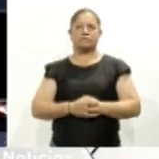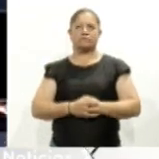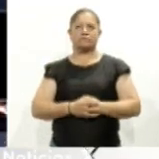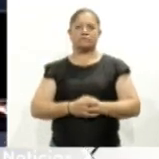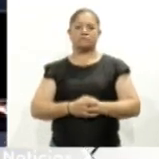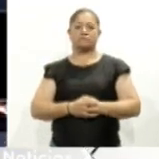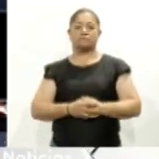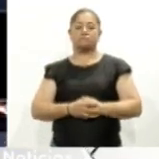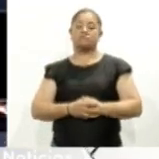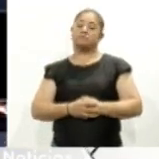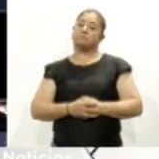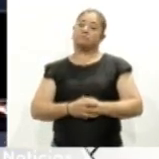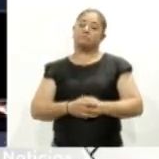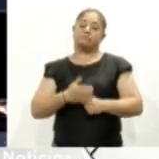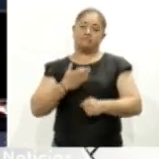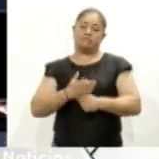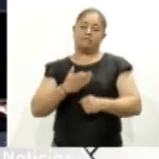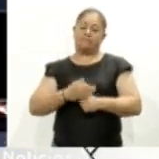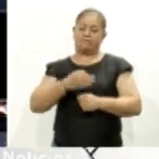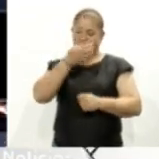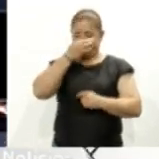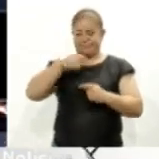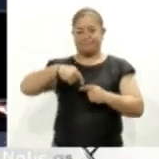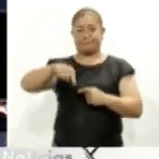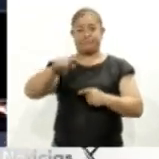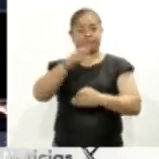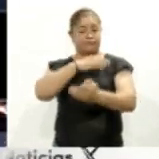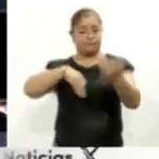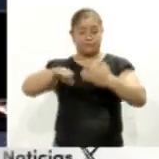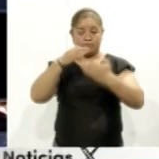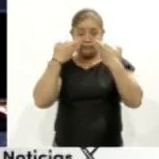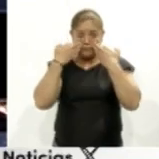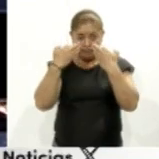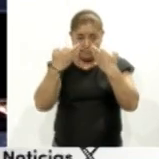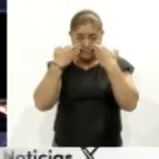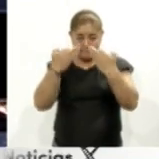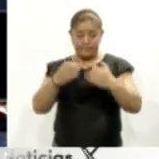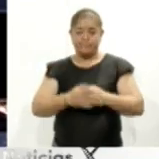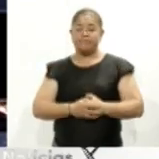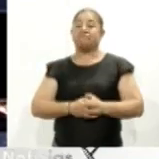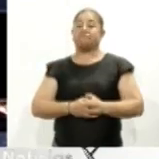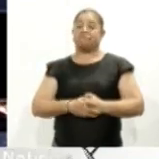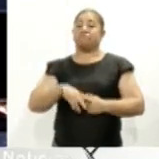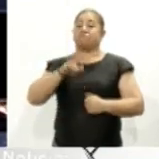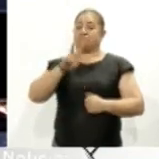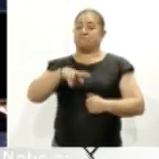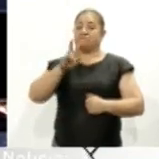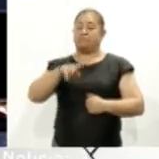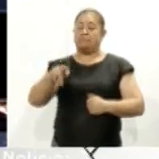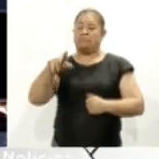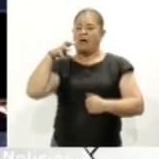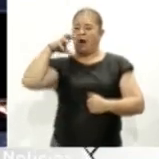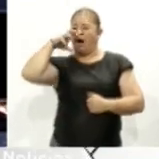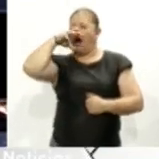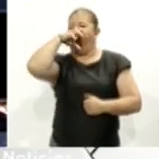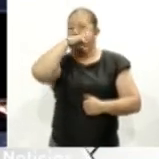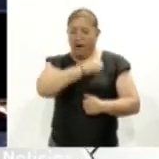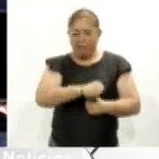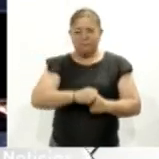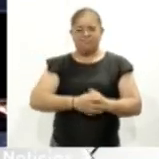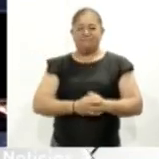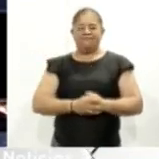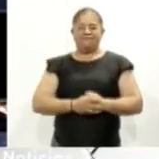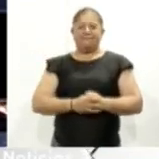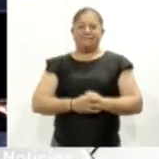Y bueno, en estos últimos días todos hemos sido testigos del aumento significativo de las temperaturas. Y con el